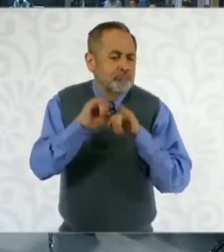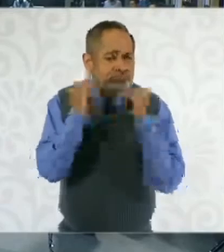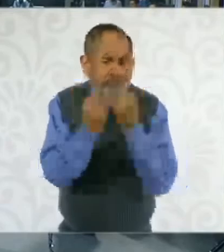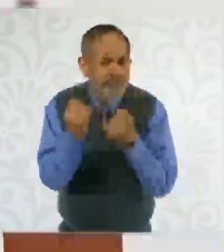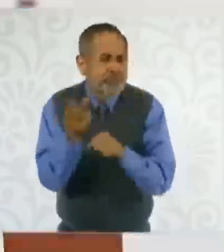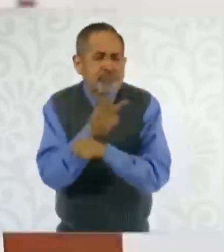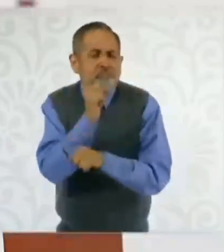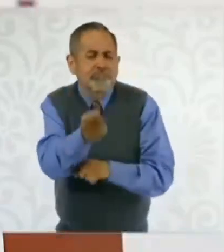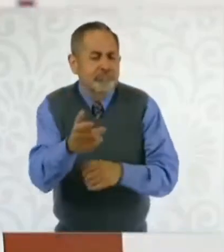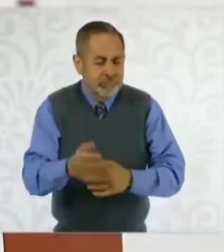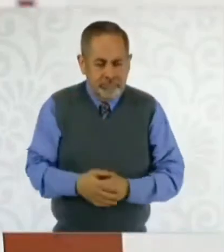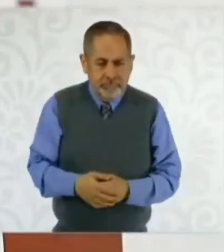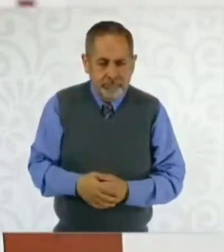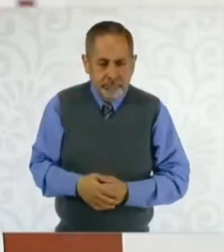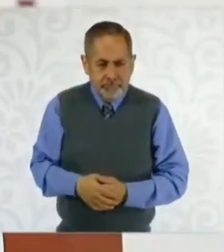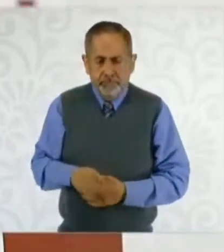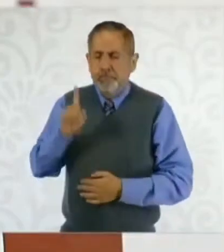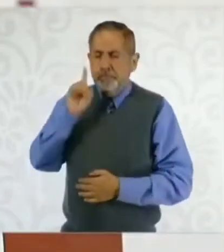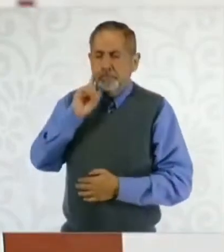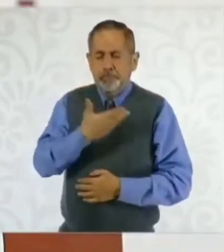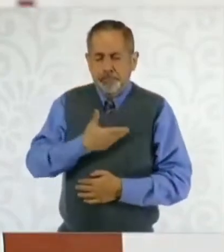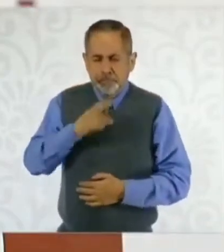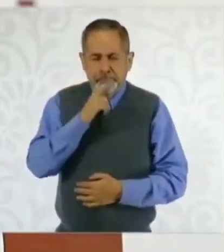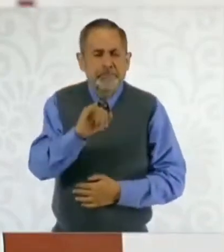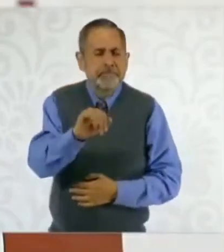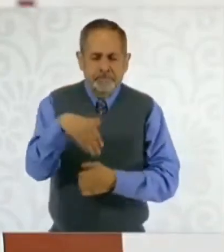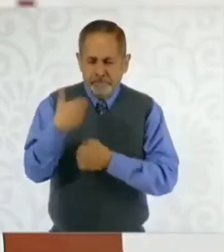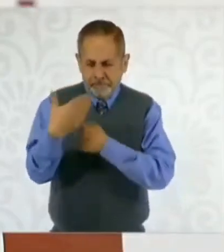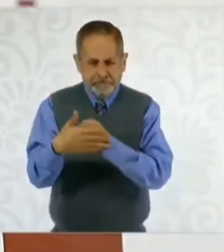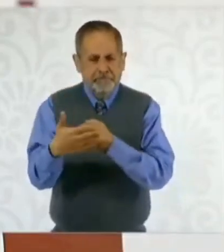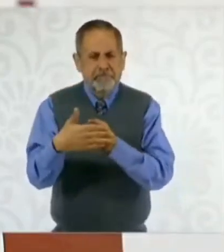Gracias. Sí, van a seguir los diálogos con ellos.